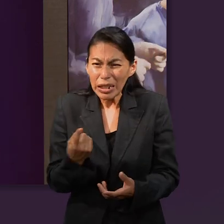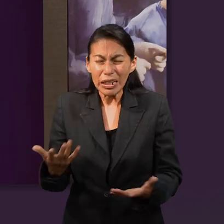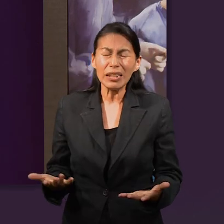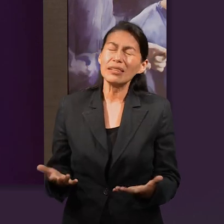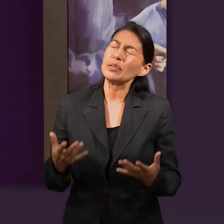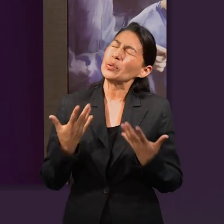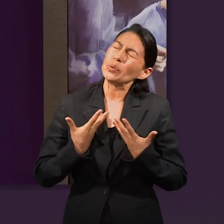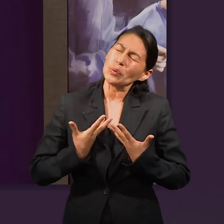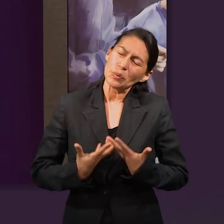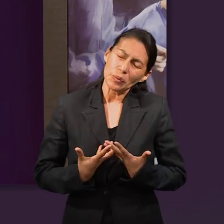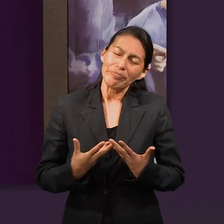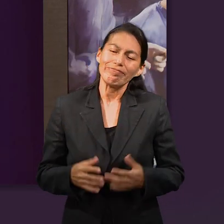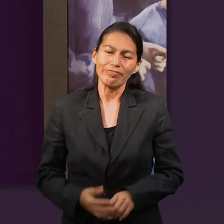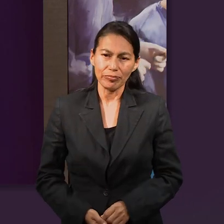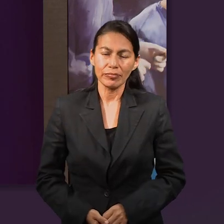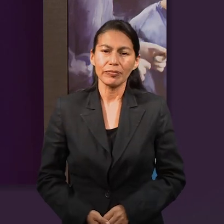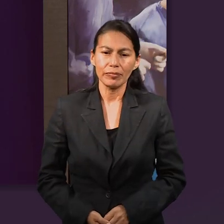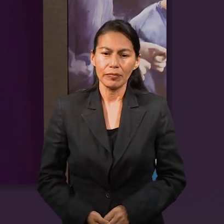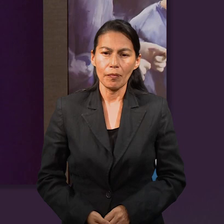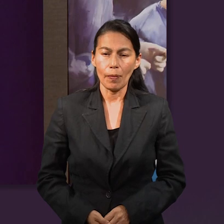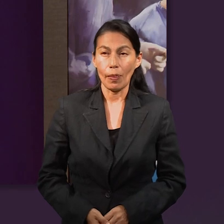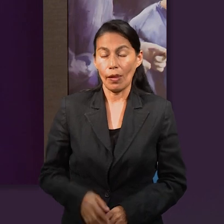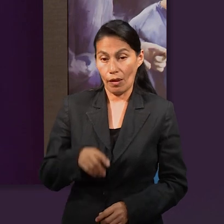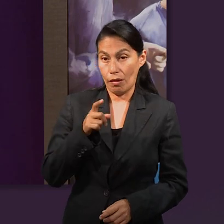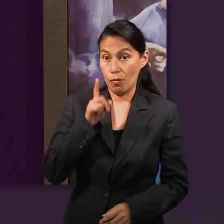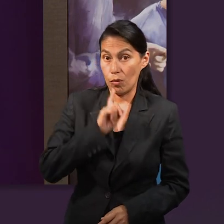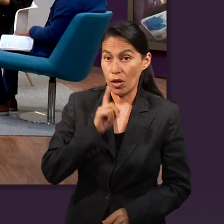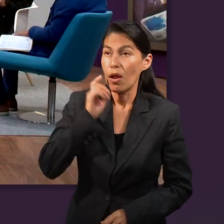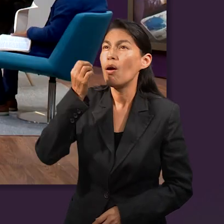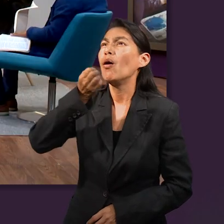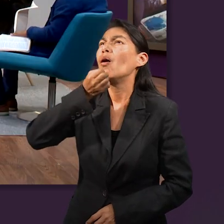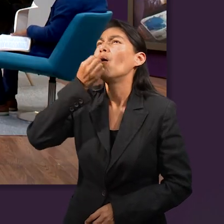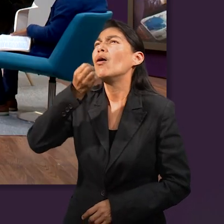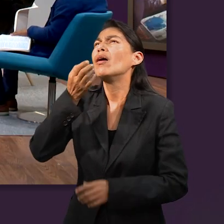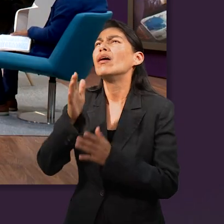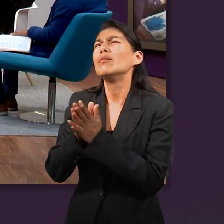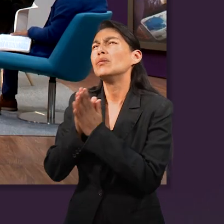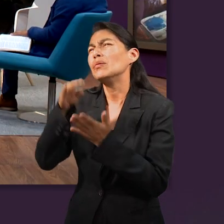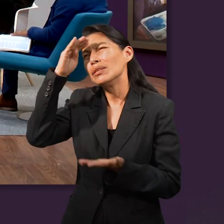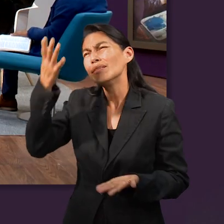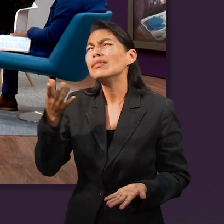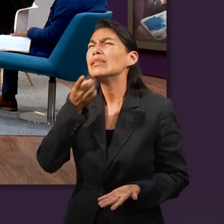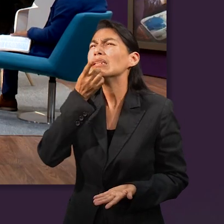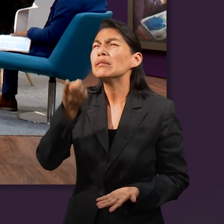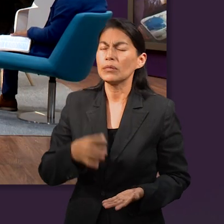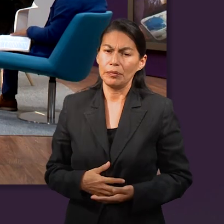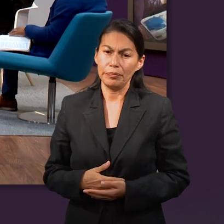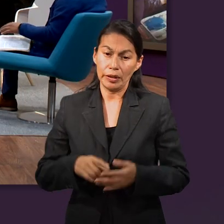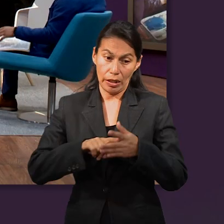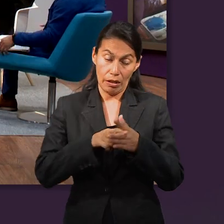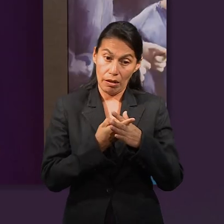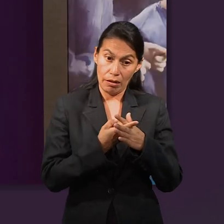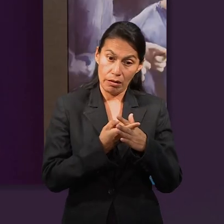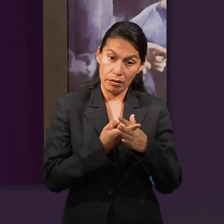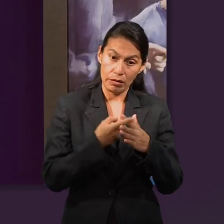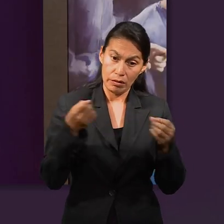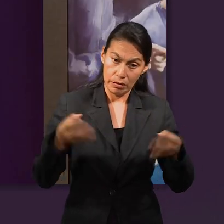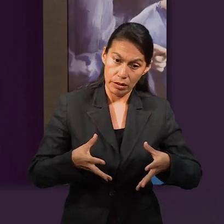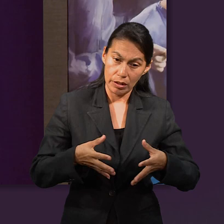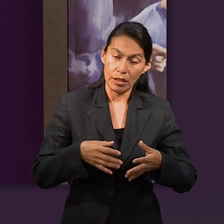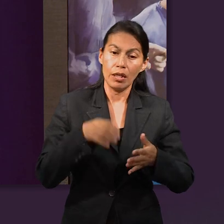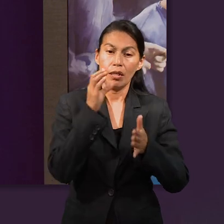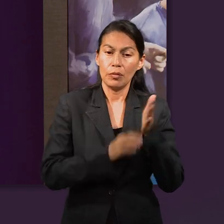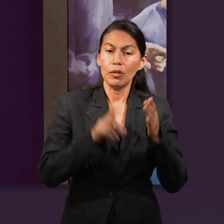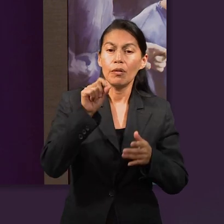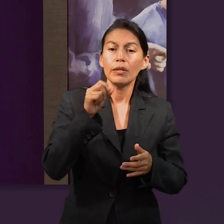viviendo si sus dos hijos iban a seguir peleando dentro de su vientre. Entonces consulta a Jehová y Jehová le responde. En el libro de Génesis